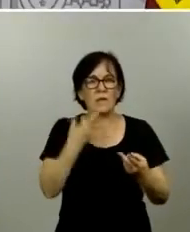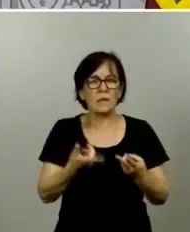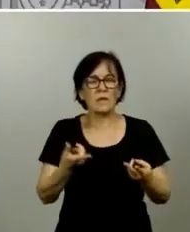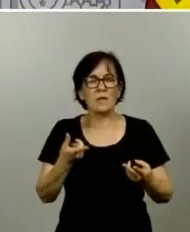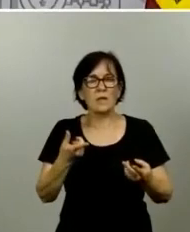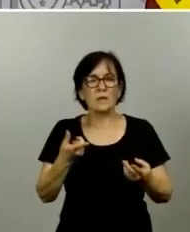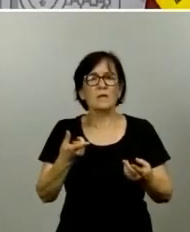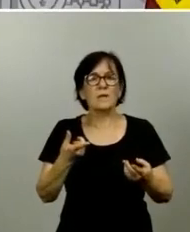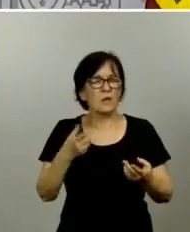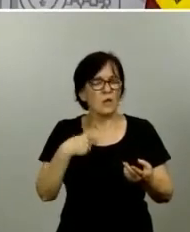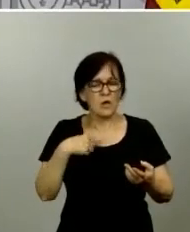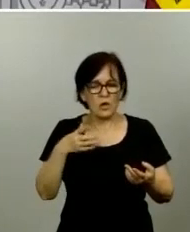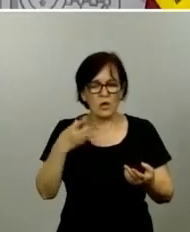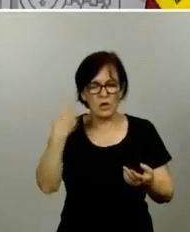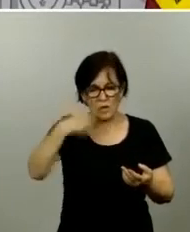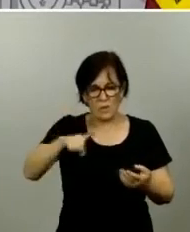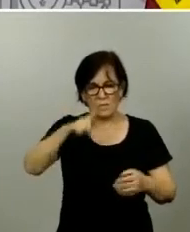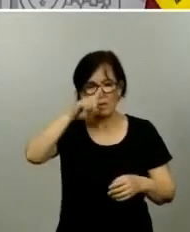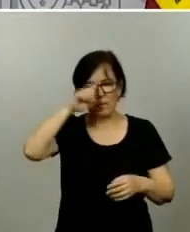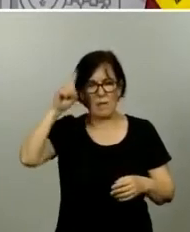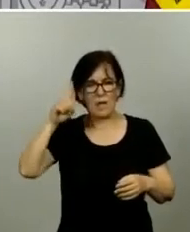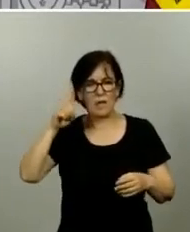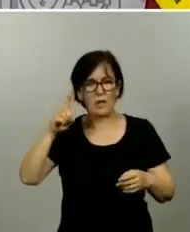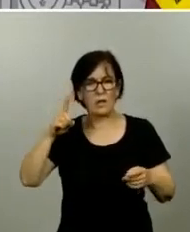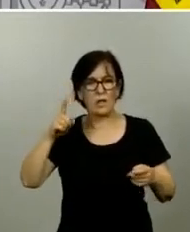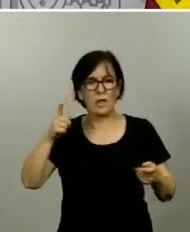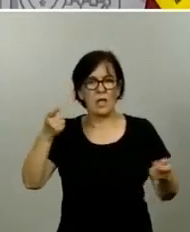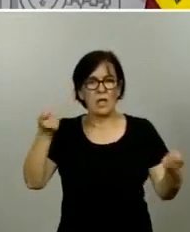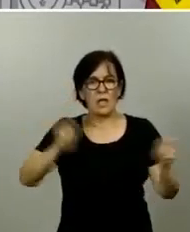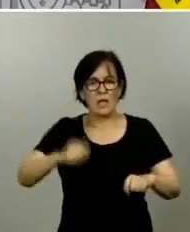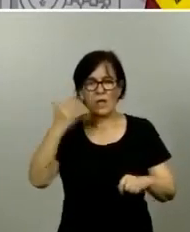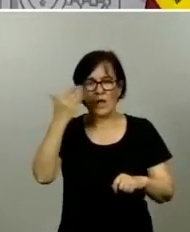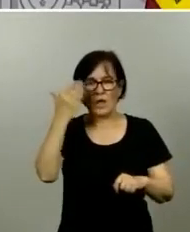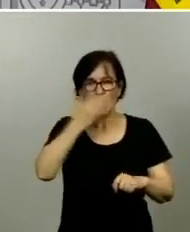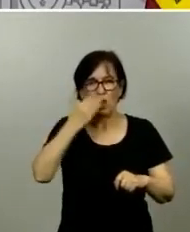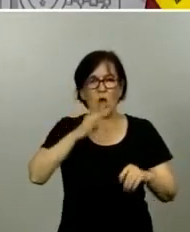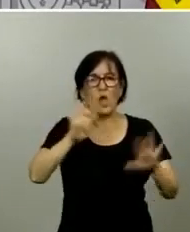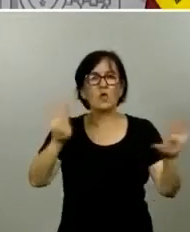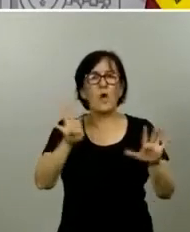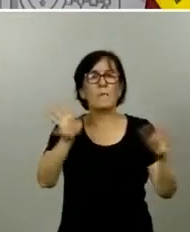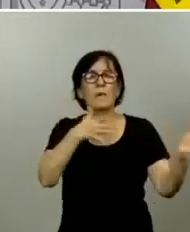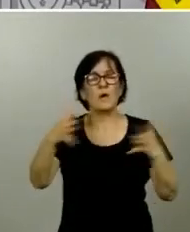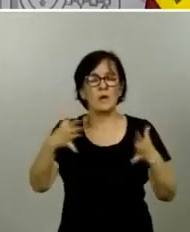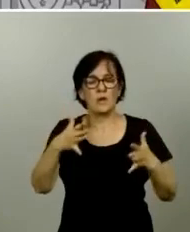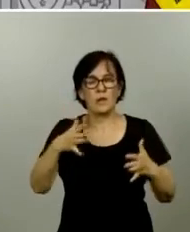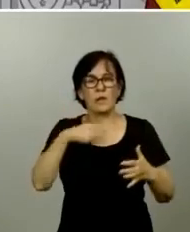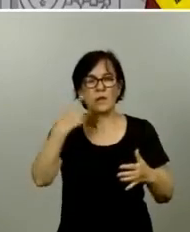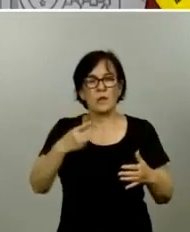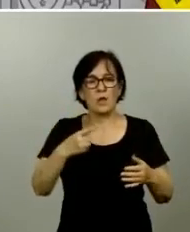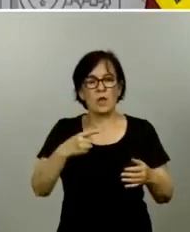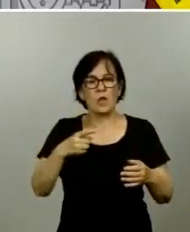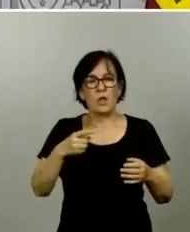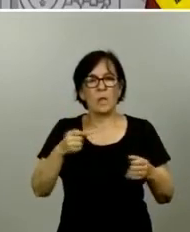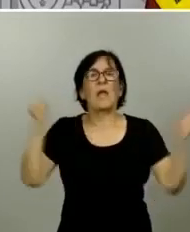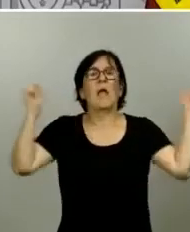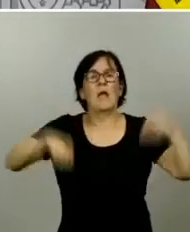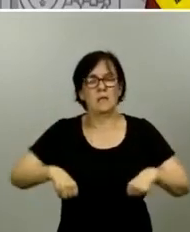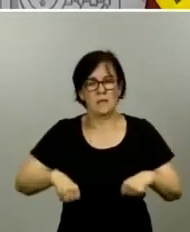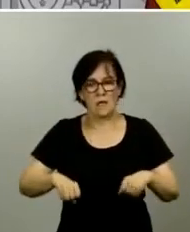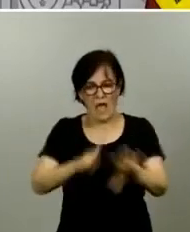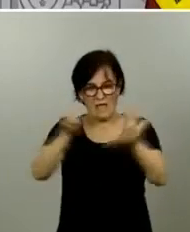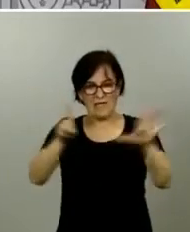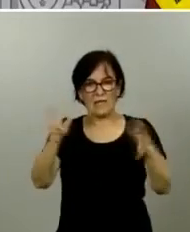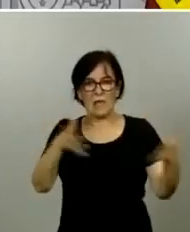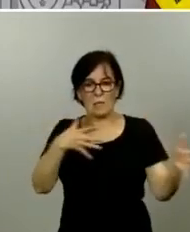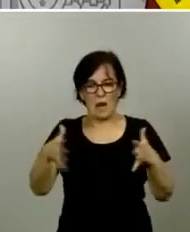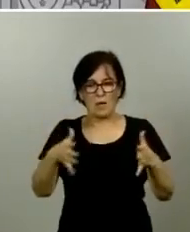todos pudimos ver que Madrid anunció el cierre de colegios el 9 de marzo luego se dijo que incluso lo había decidido el 6 de marzo pero el 9